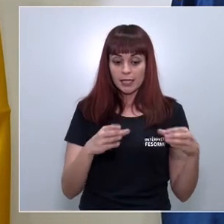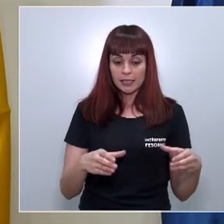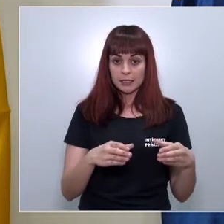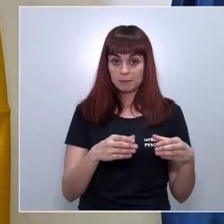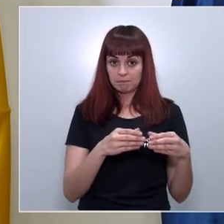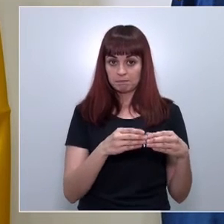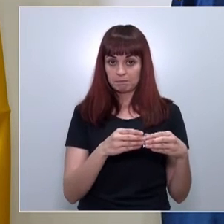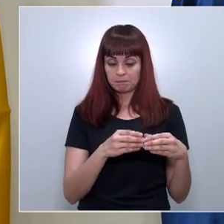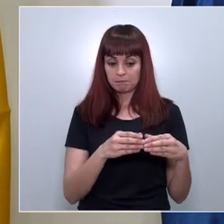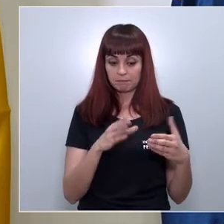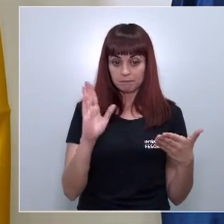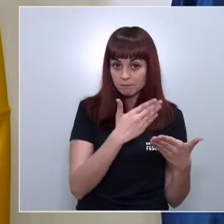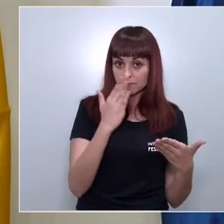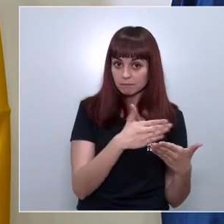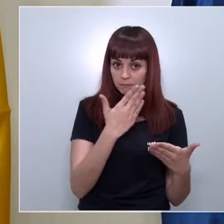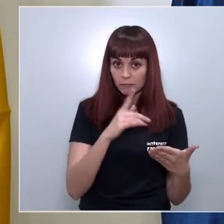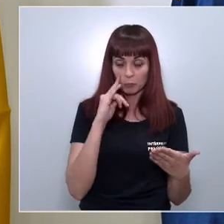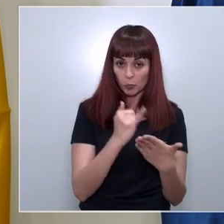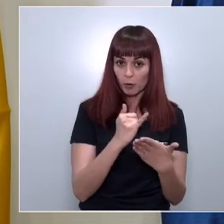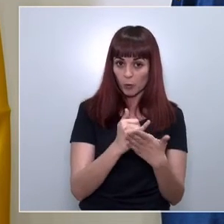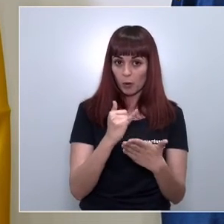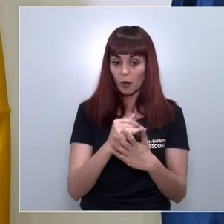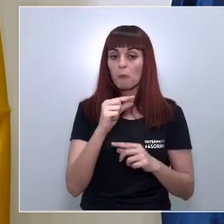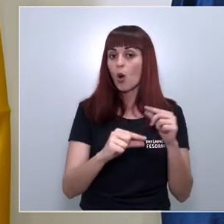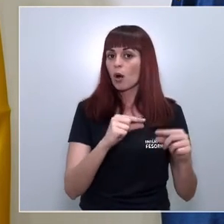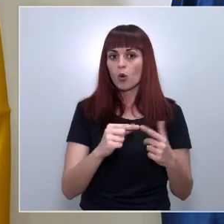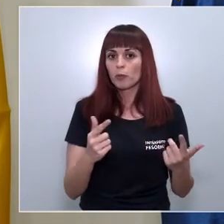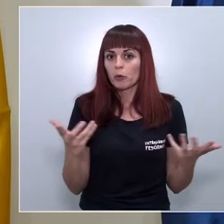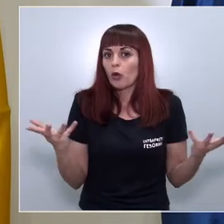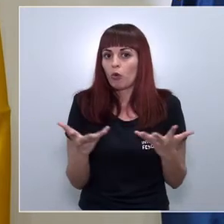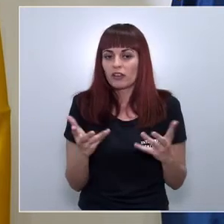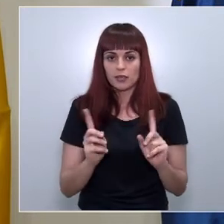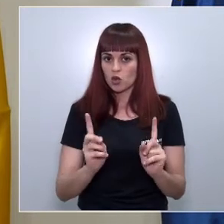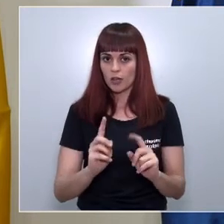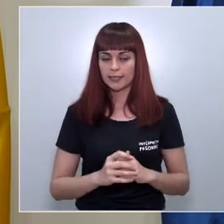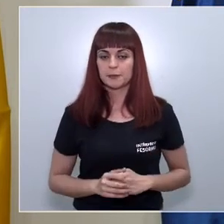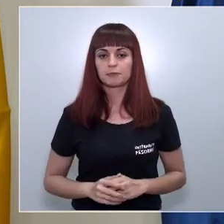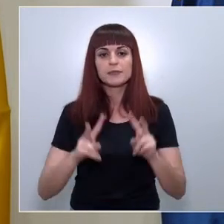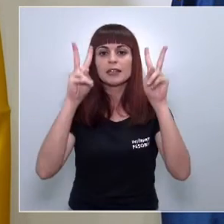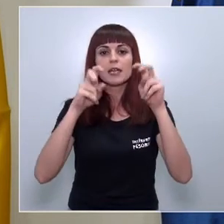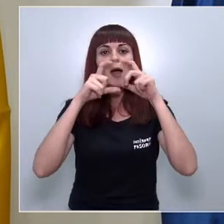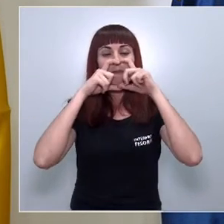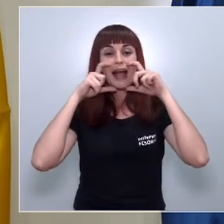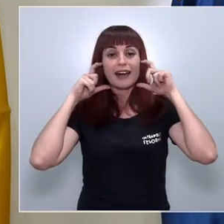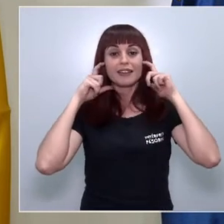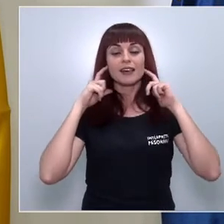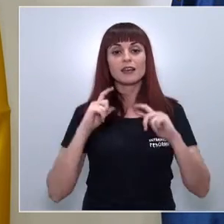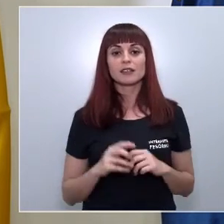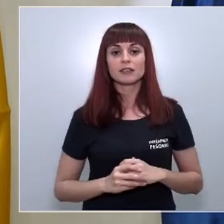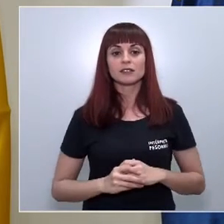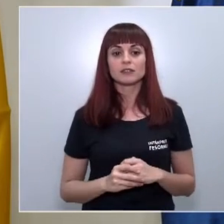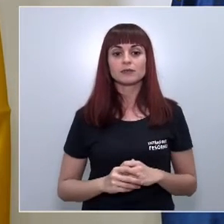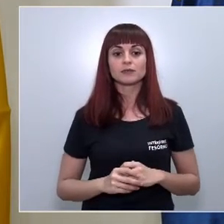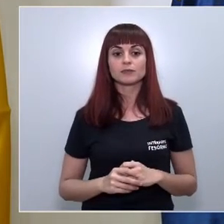momento PCR y haciendo los test anticorps pero poco a poco porque no hay ninguna urgencia y respecto a las mascarillas me comentabas en principio se